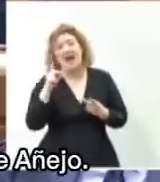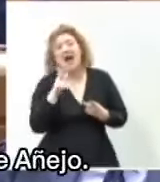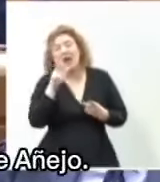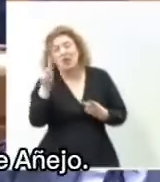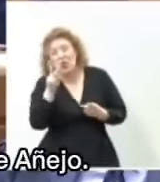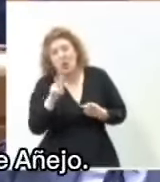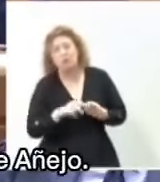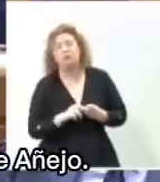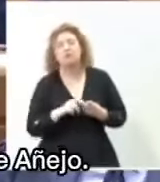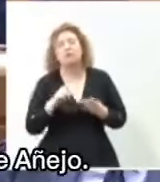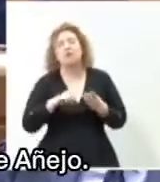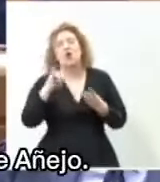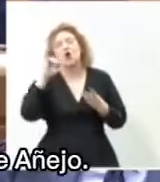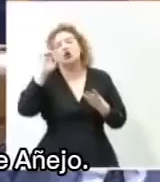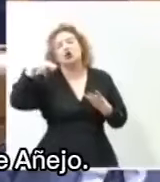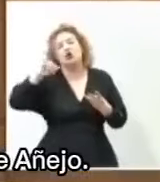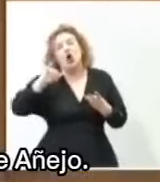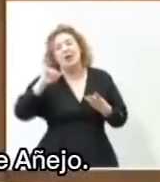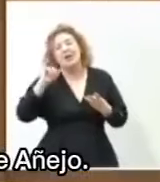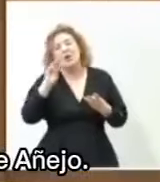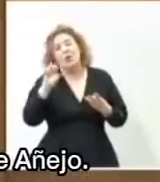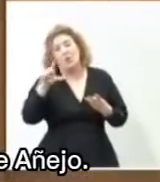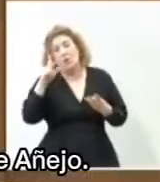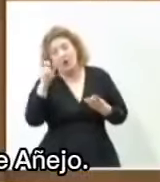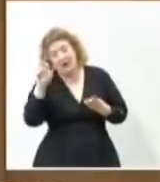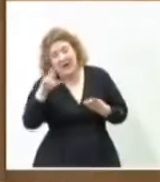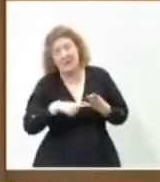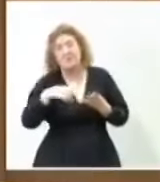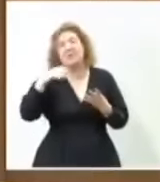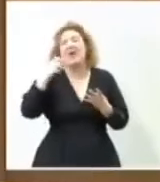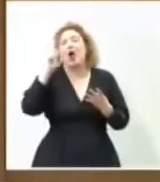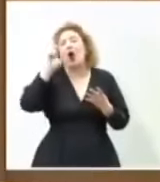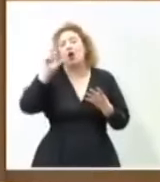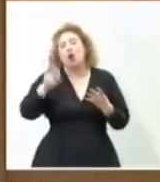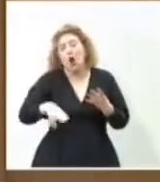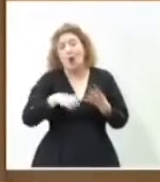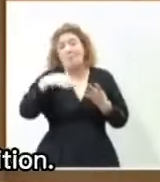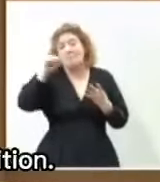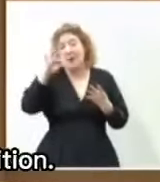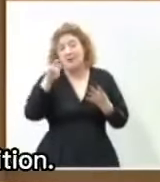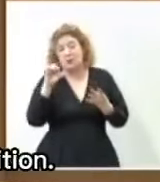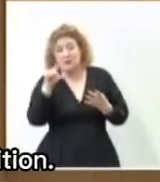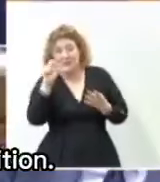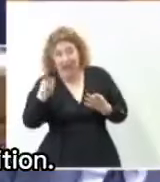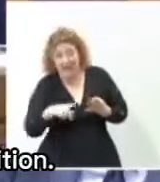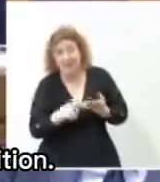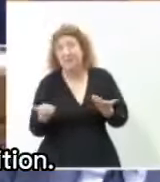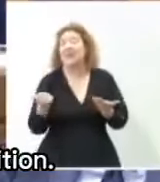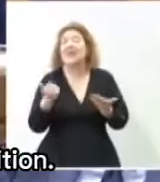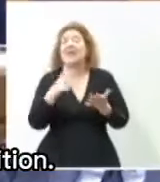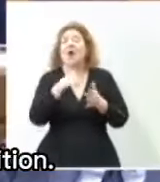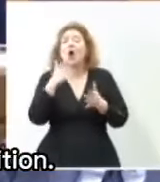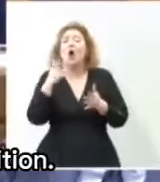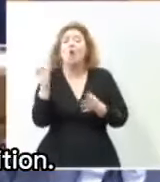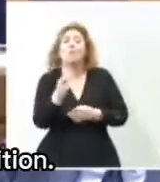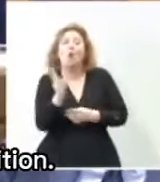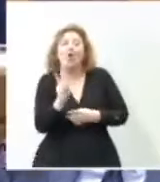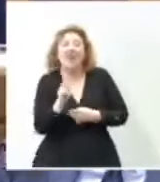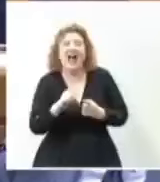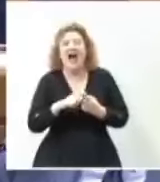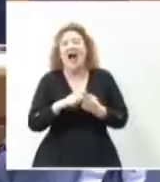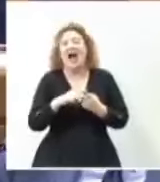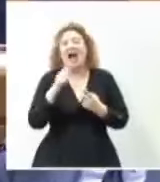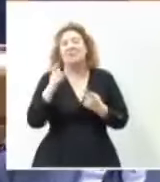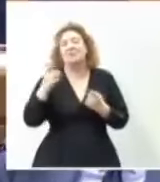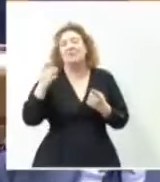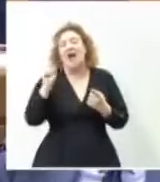Label. Los rones, Matusalén, Brugal y Cacique Añejo. El vodka, Absolute. Y la ginebra, Bombay Saphir Limited Edition.